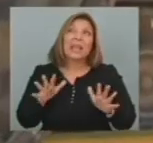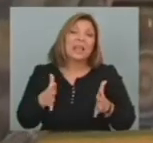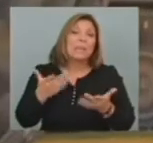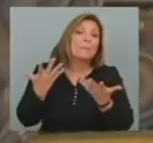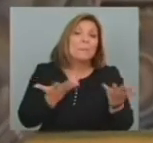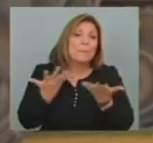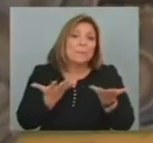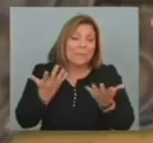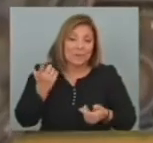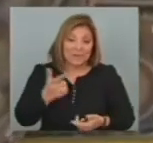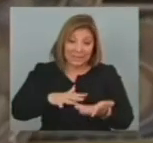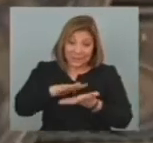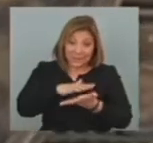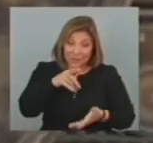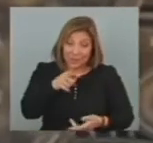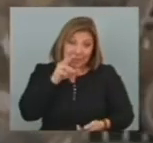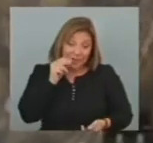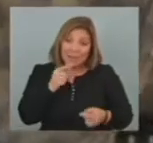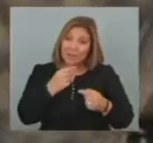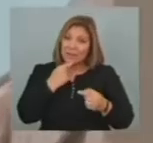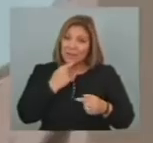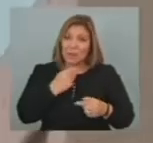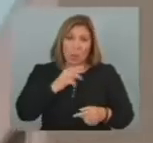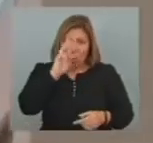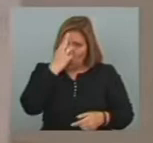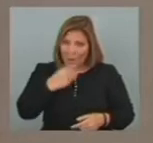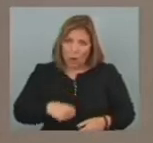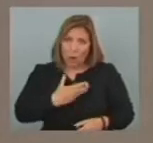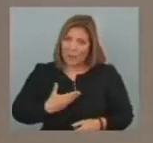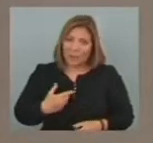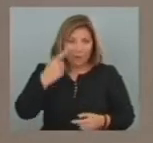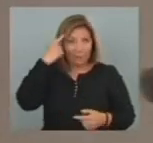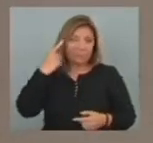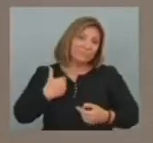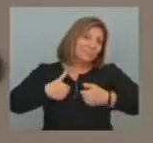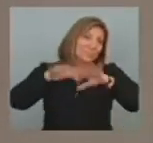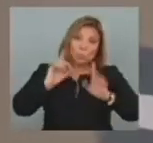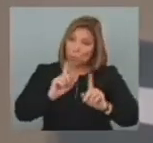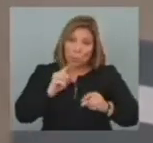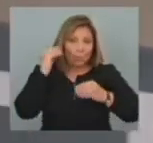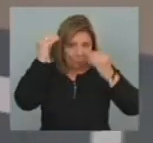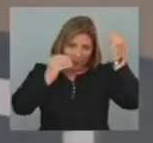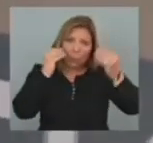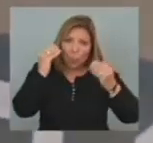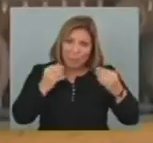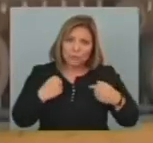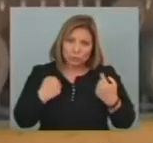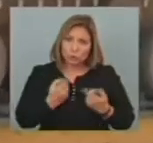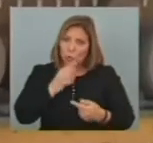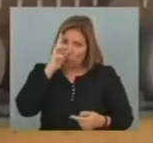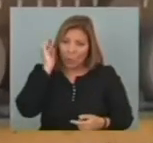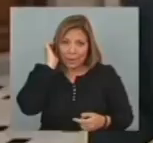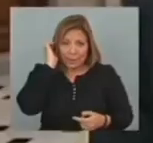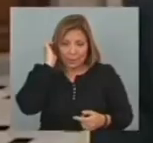La situación que atraviesa Siria No pasa inadvertida para el gobierno uruguayo Y es motivo de preocupación Según señaló el vicecanciller de la República